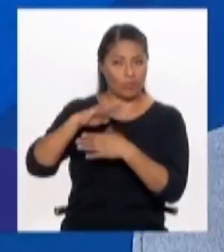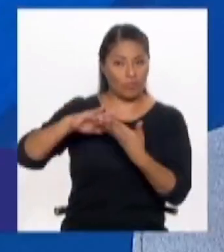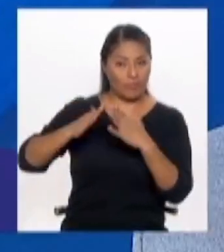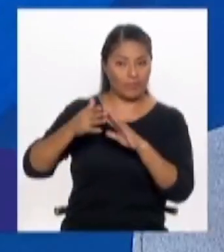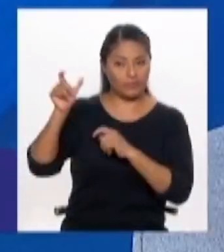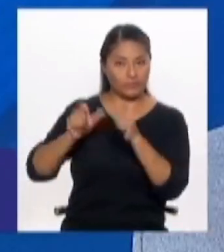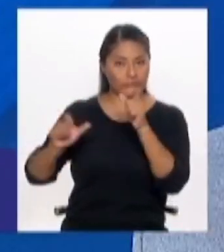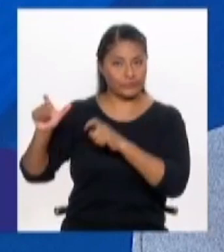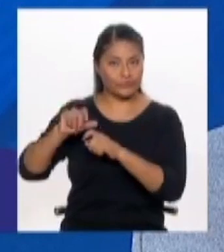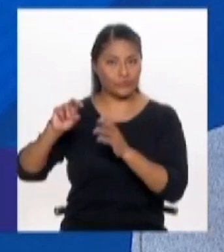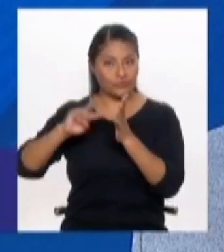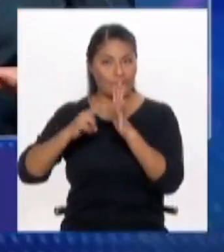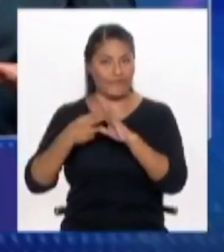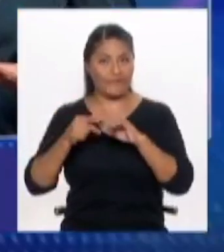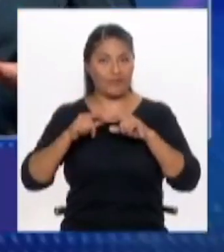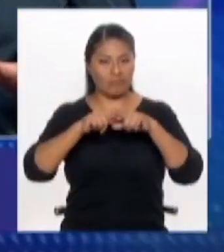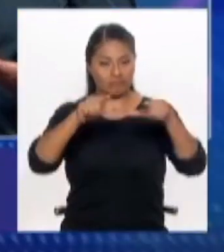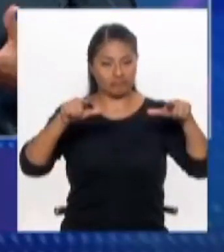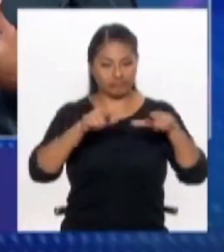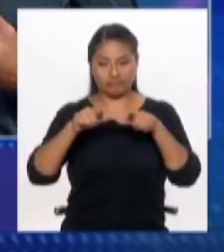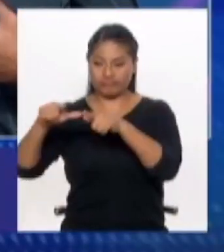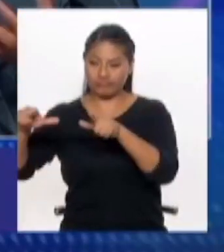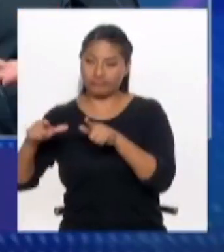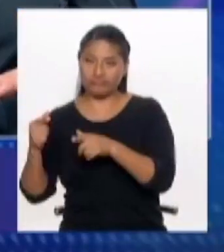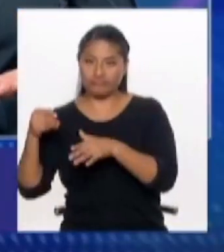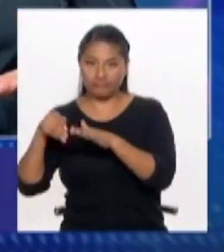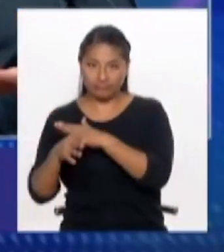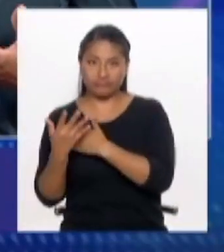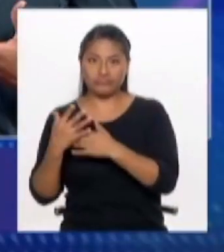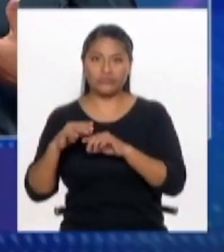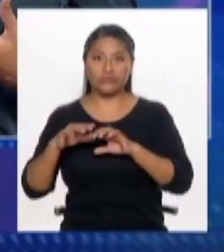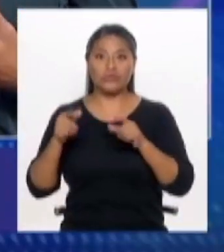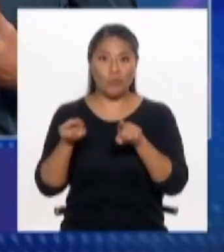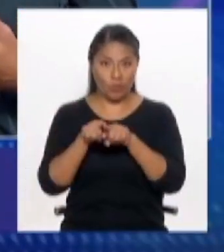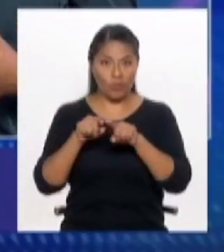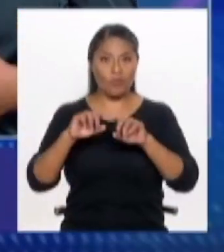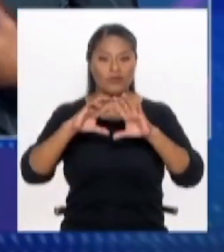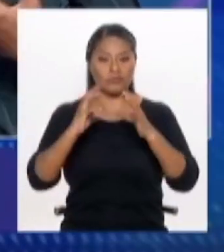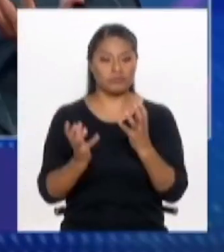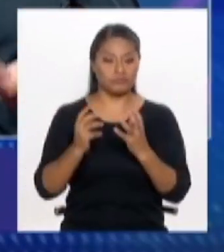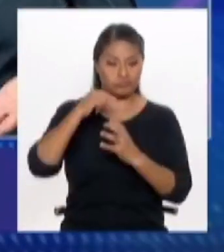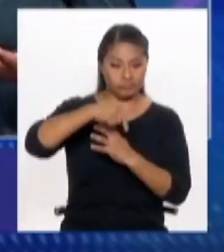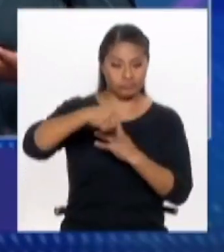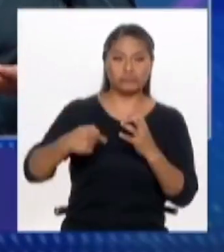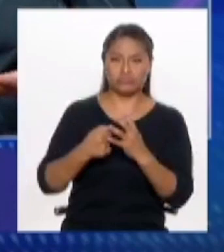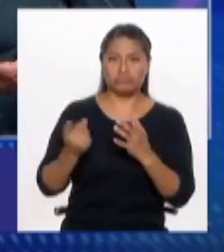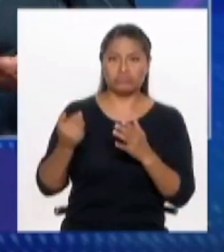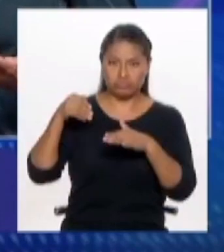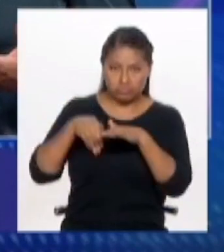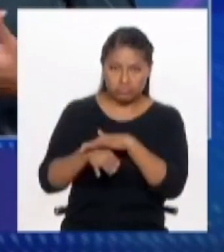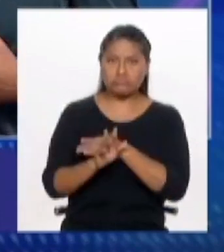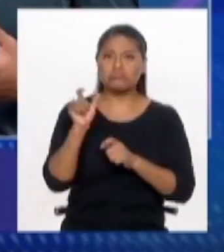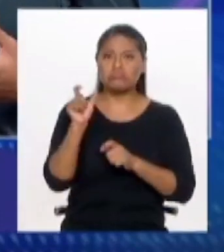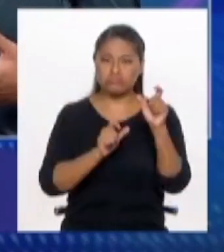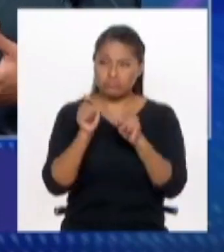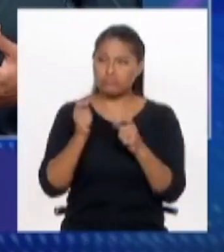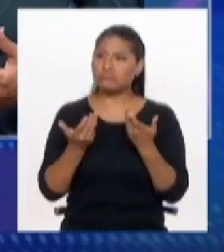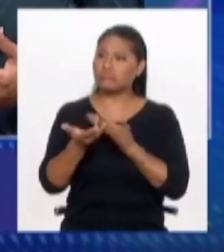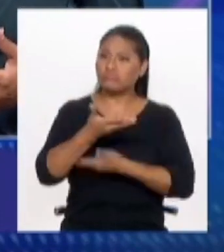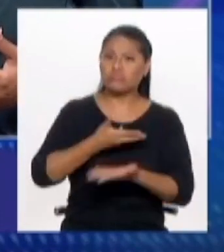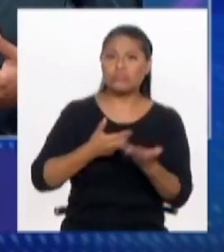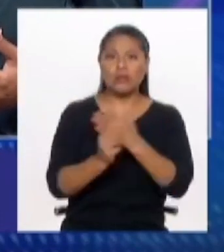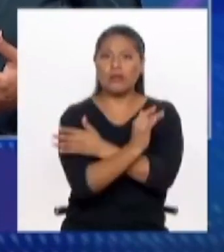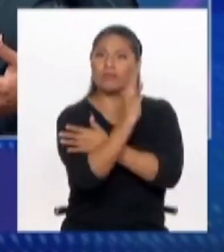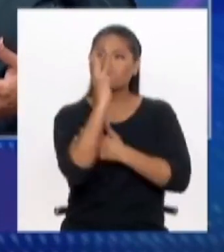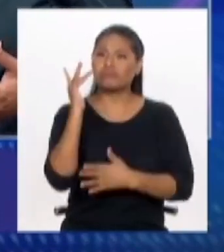definición de sus espacios públicos. Y es cierto lo que dicen. En el mundo, en efecto, los ciudadanos participan activamente y dicen, ahora